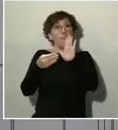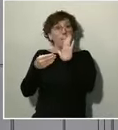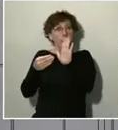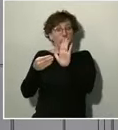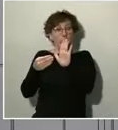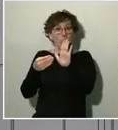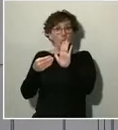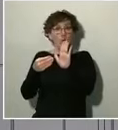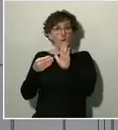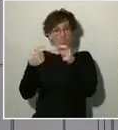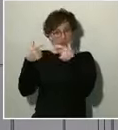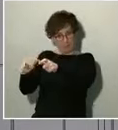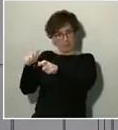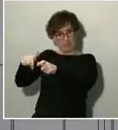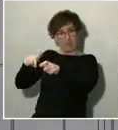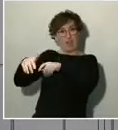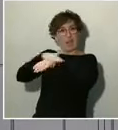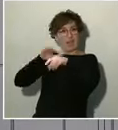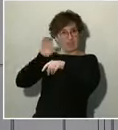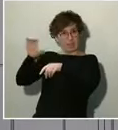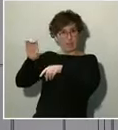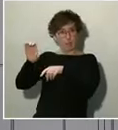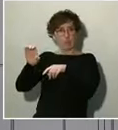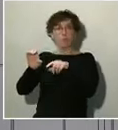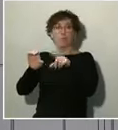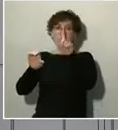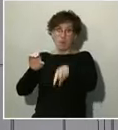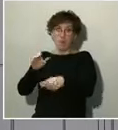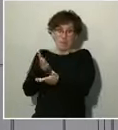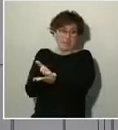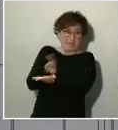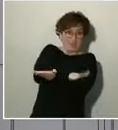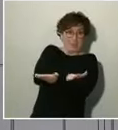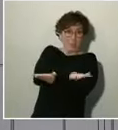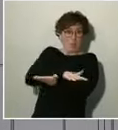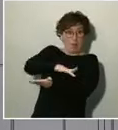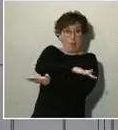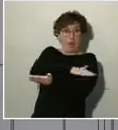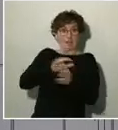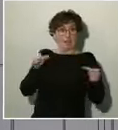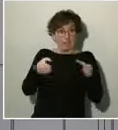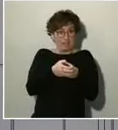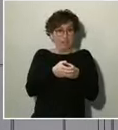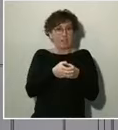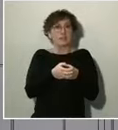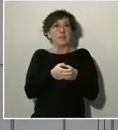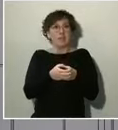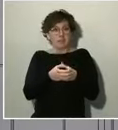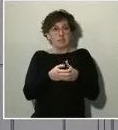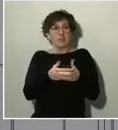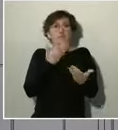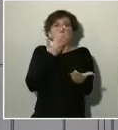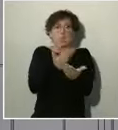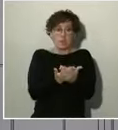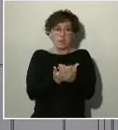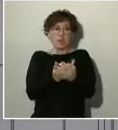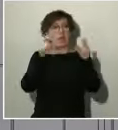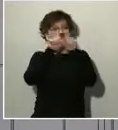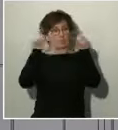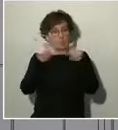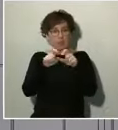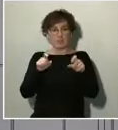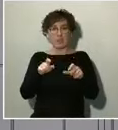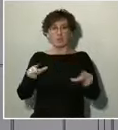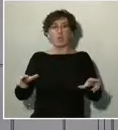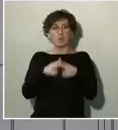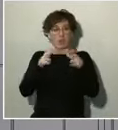que interpela a las empresas, que interpela también al conjunto de la sociedad civil y que tenemos también que